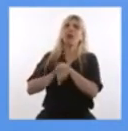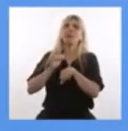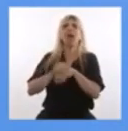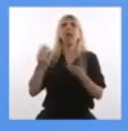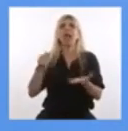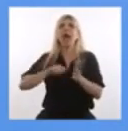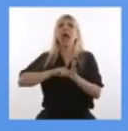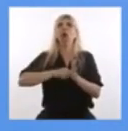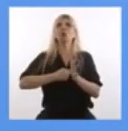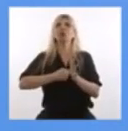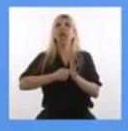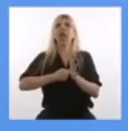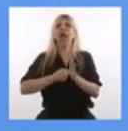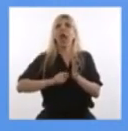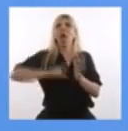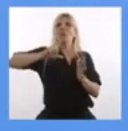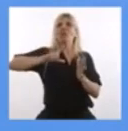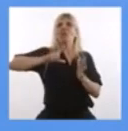ajustar.